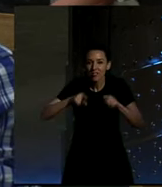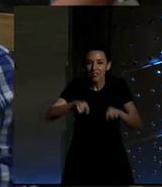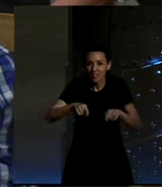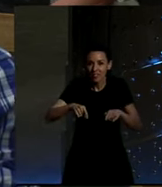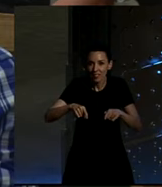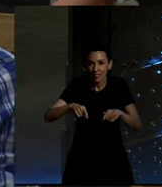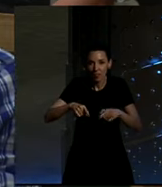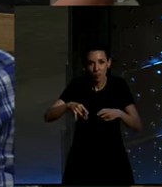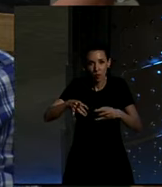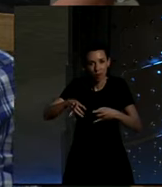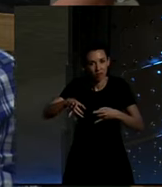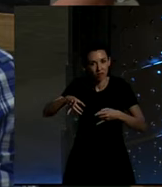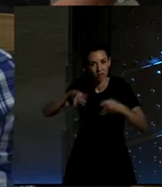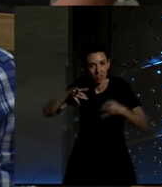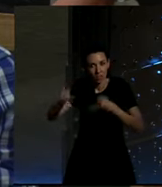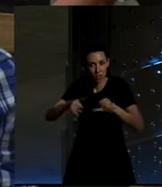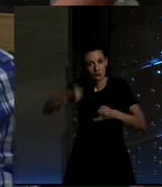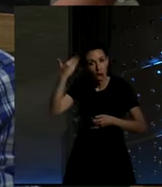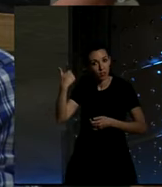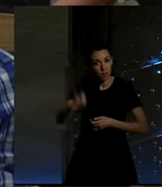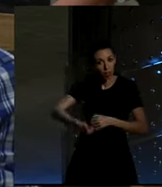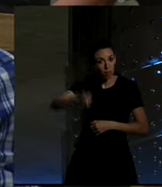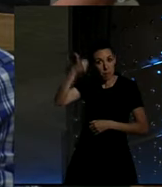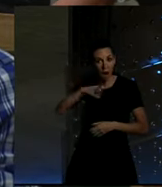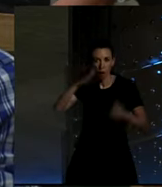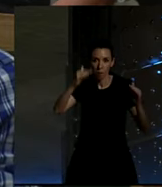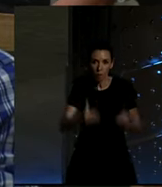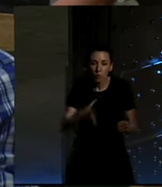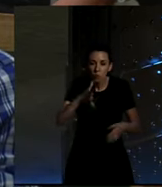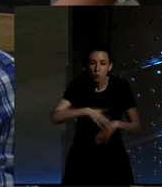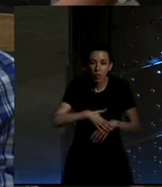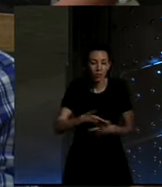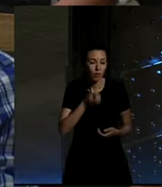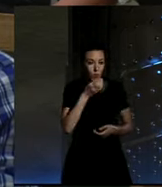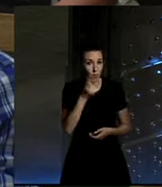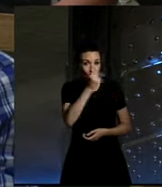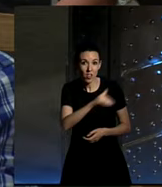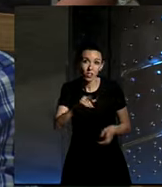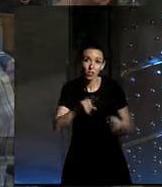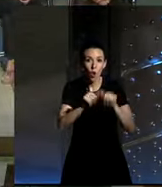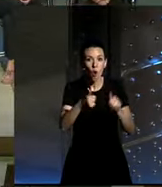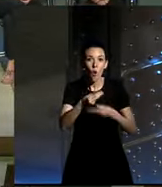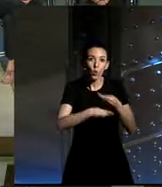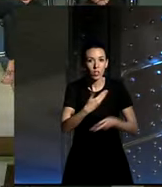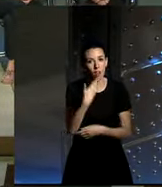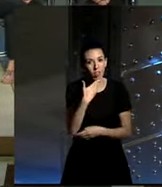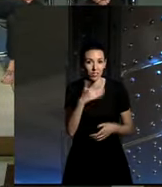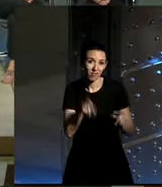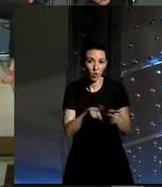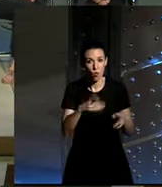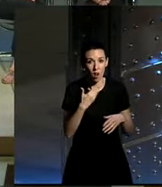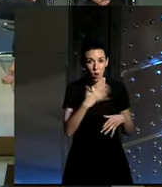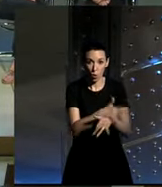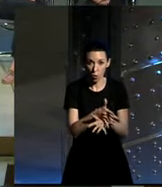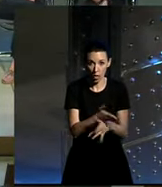qué ha perdido ese atractivo la bici antes se utilizaba más ahora no tanto bueno porque los niños lo utilizan de manera lúdica es un juguete porque te